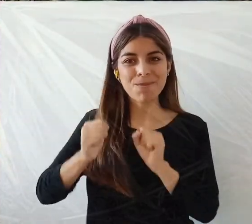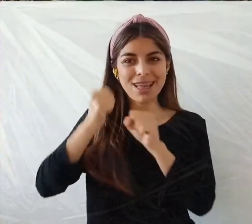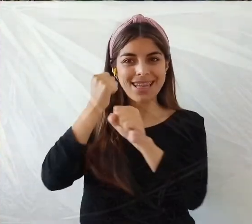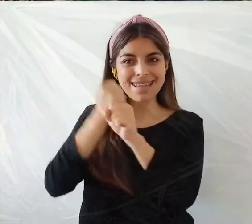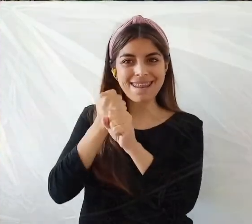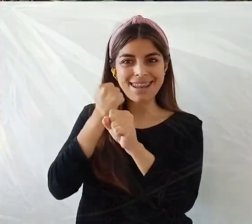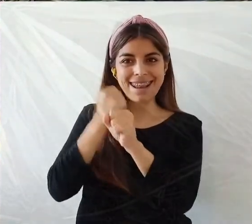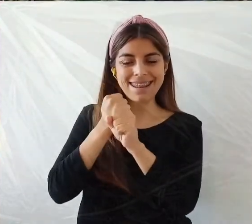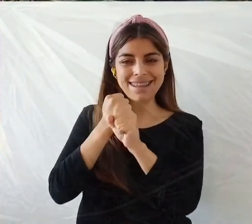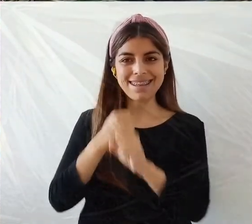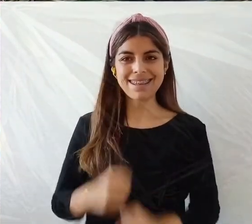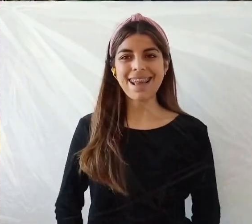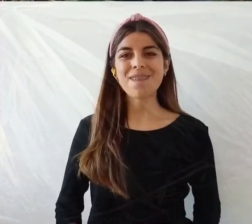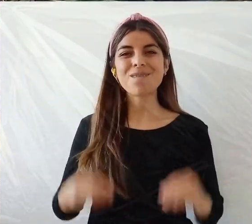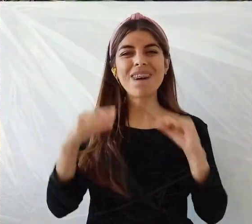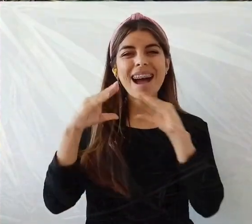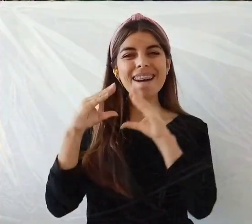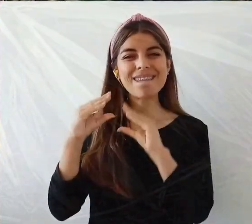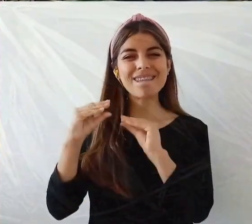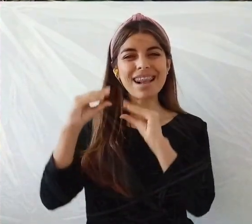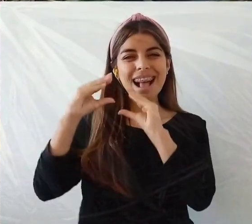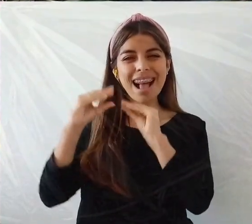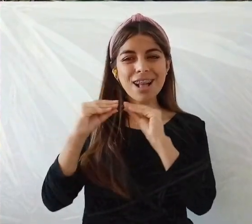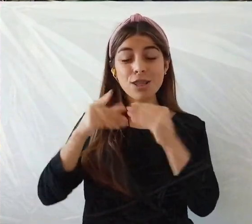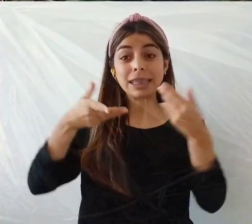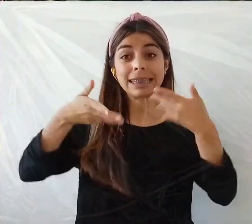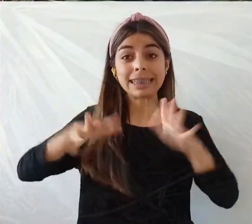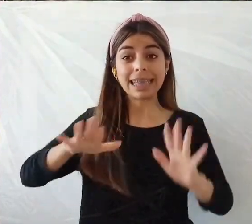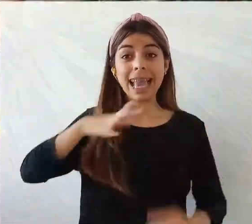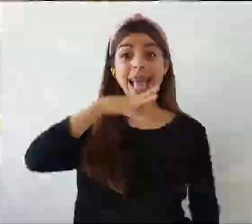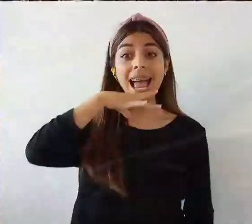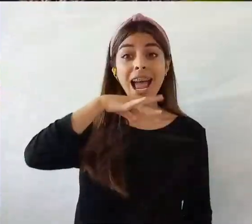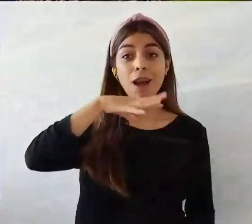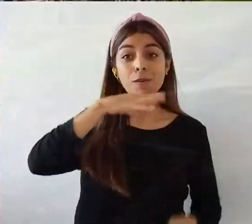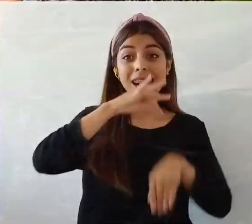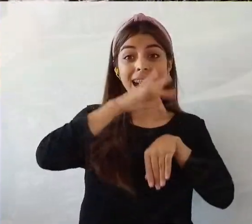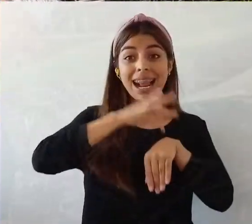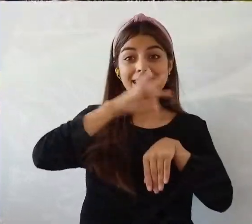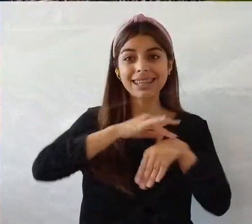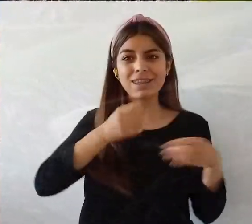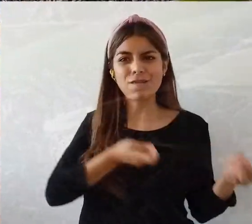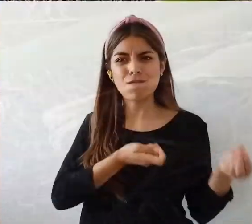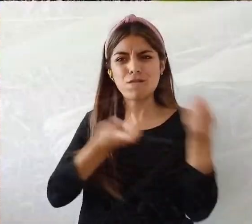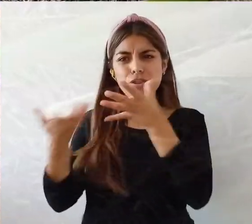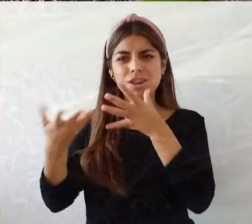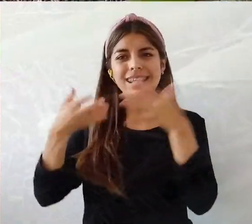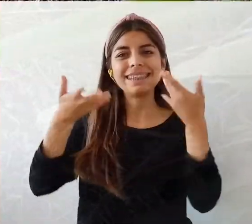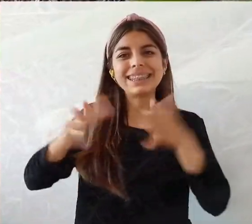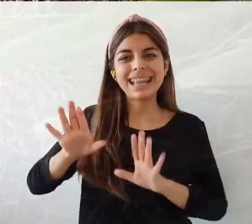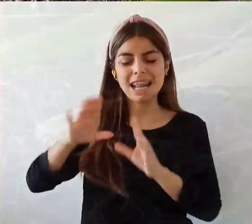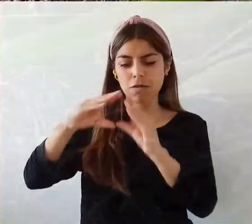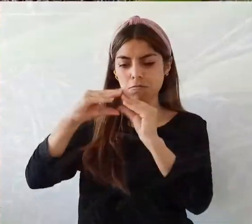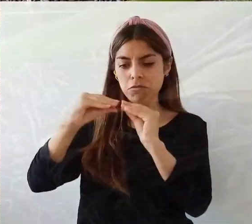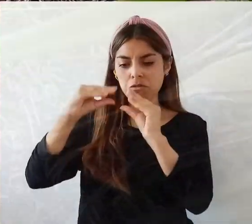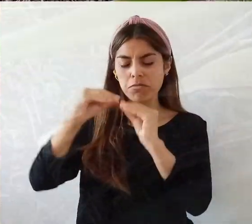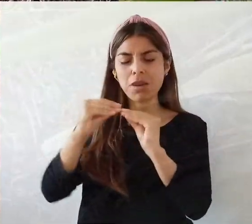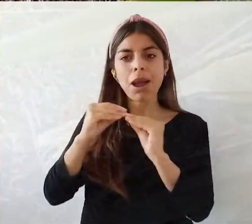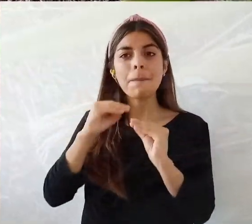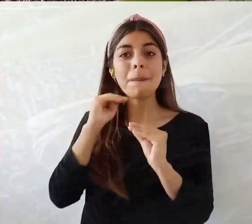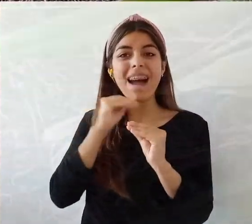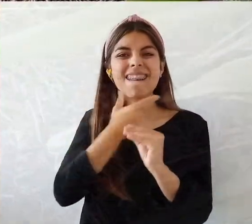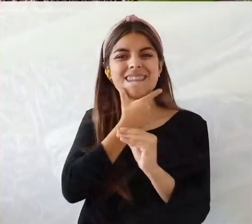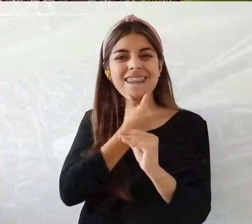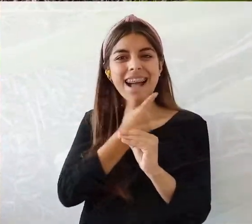Acá tenemos unas blanditas que ya están regadas agua caliente. Eso es como para sobarlo. Para dejarlo blando para trabajar. Claro.